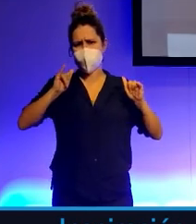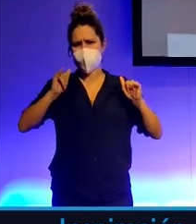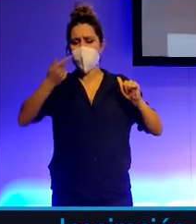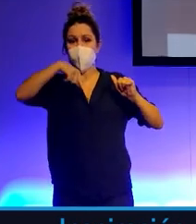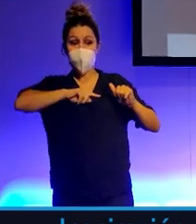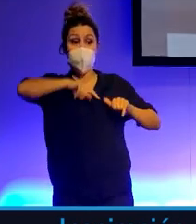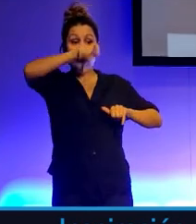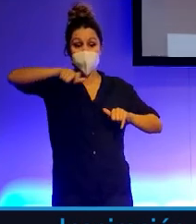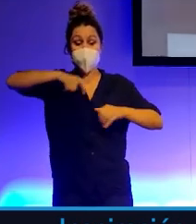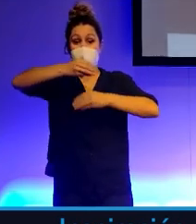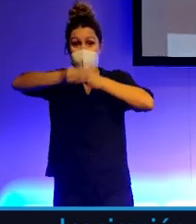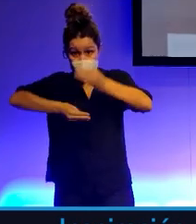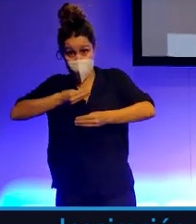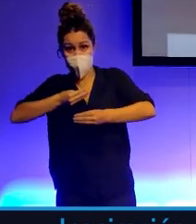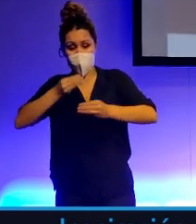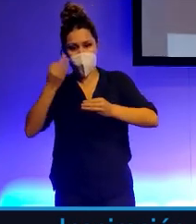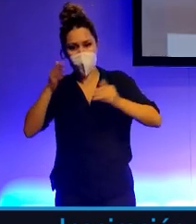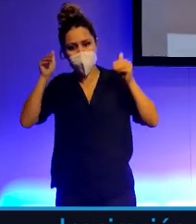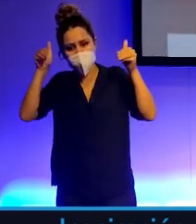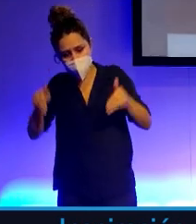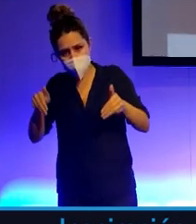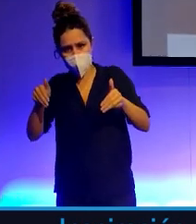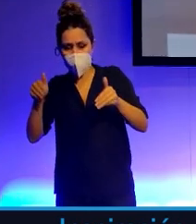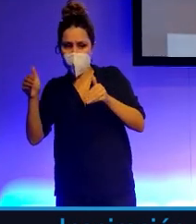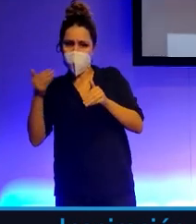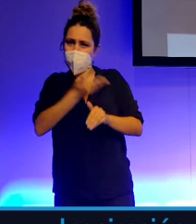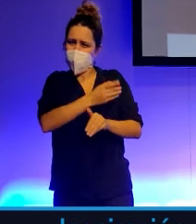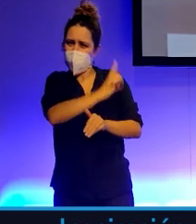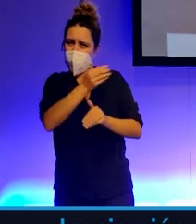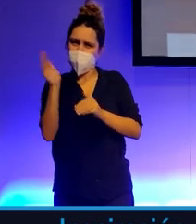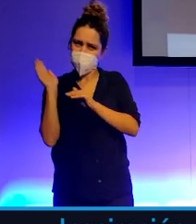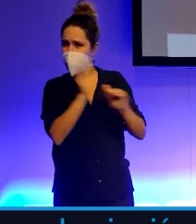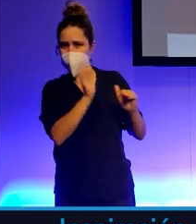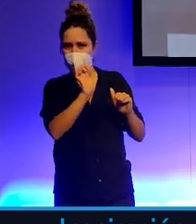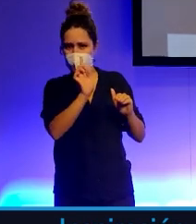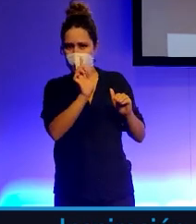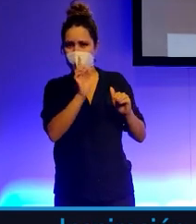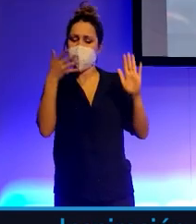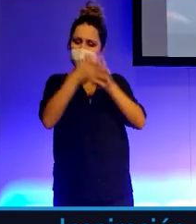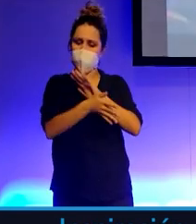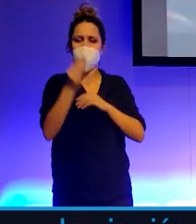cosas que hacemos y en cómo lo hacemos, sin olvidarnos de lo más importante? ¿Por qué hacemos lo que hacemos?